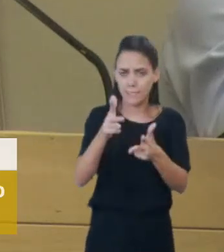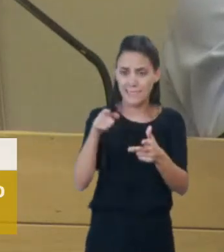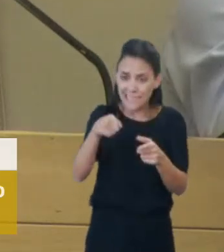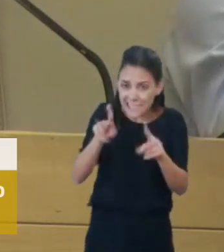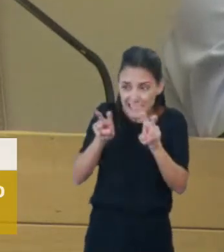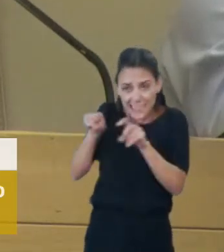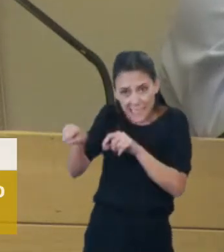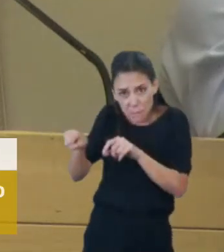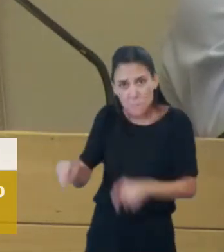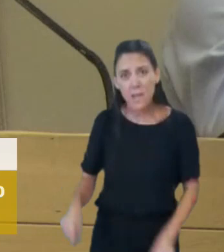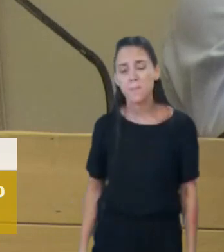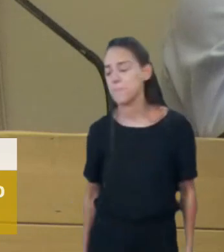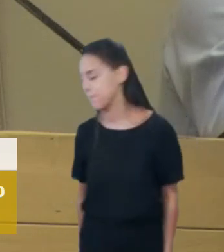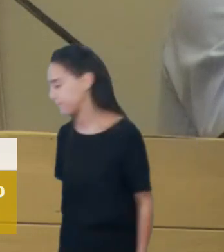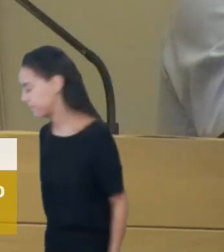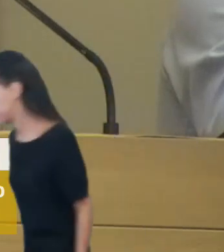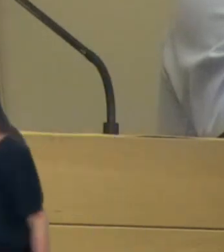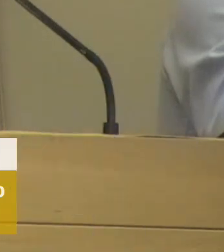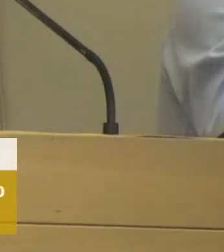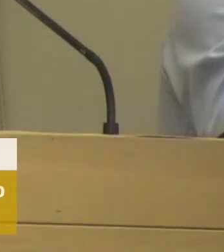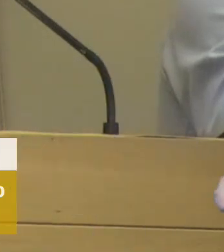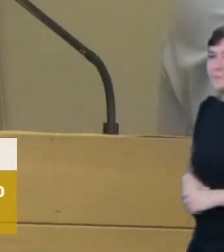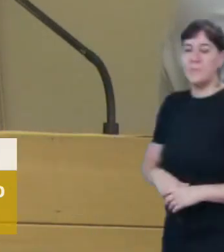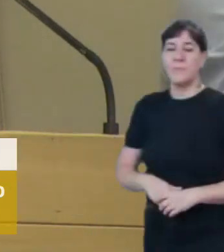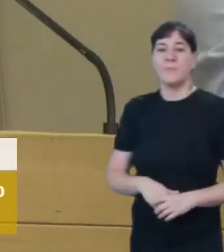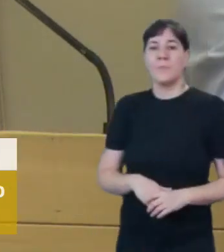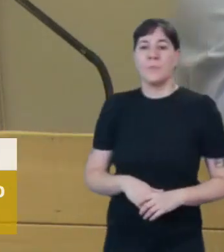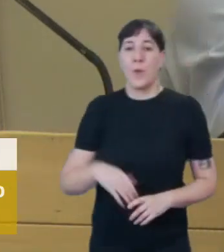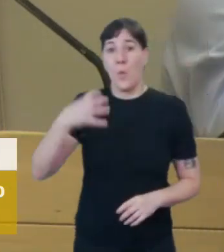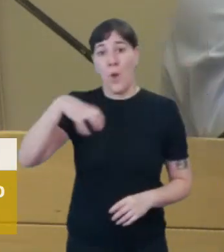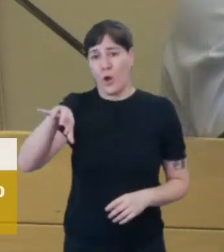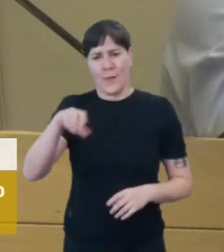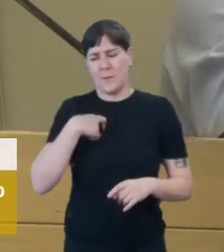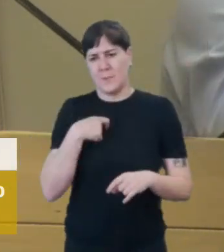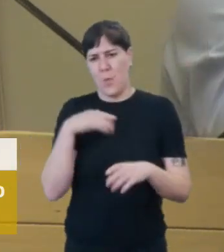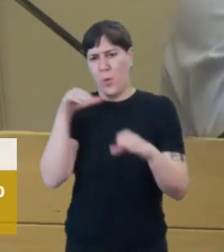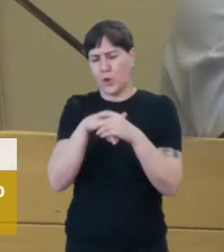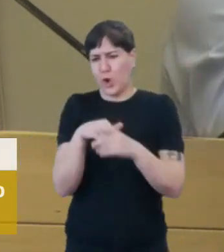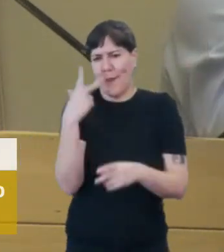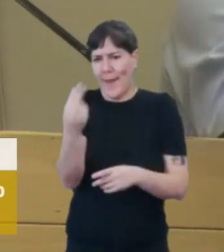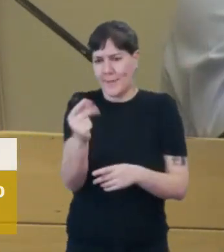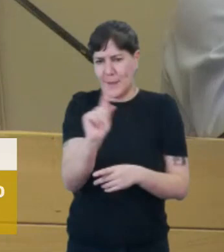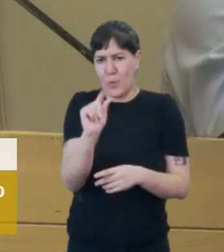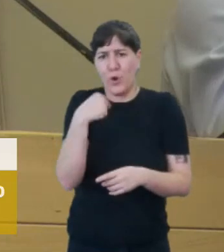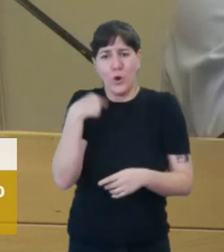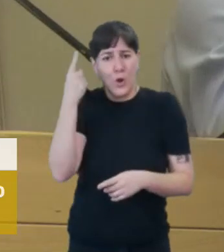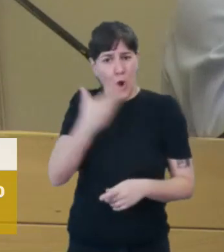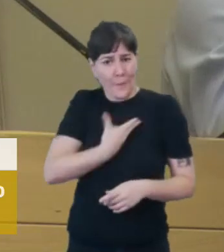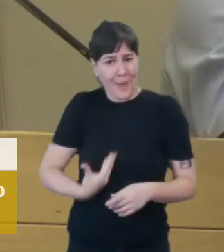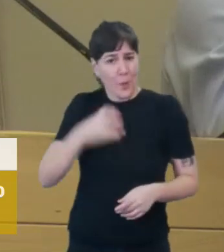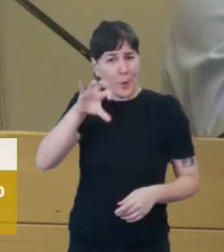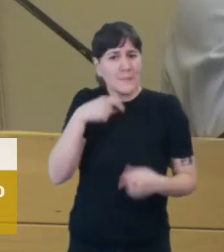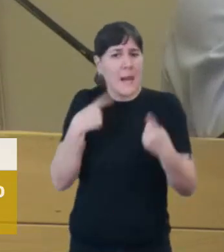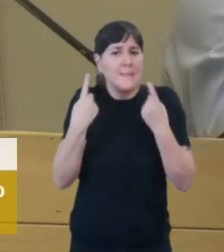nuestro bloque va a anticipar el voto negativo, porque creemos, por lo menos, que si esto es necesario, porque el Gobierno de la provincia lo necesita para